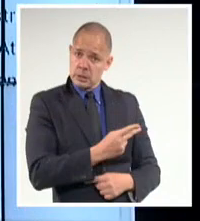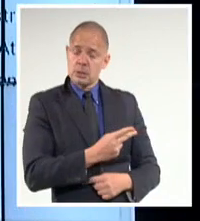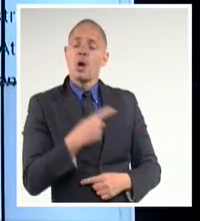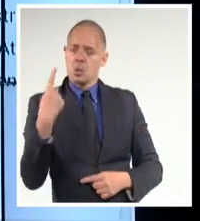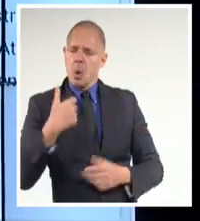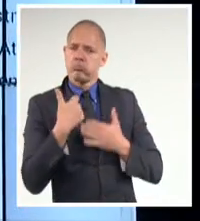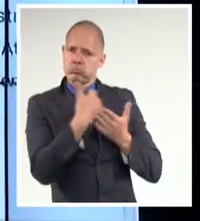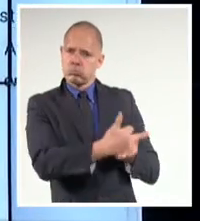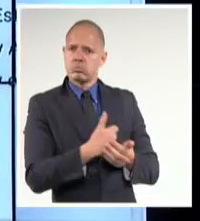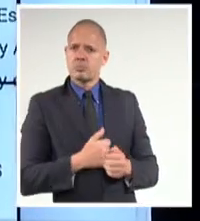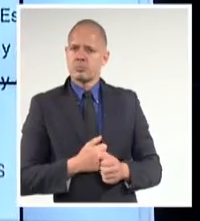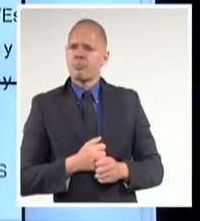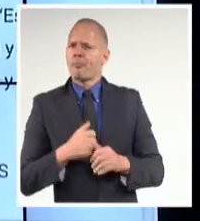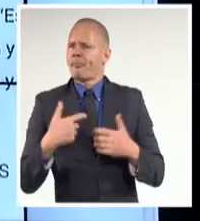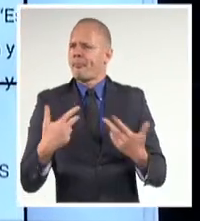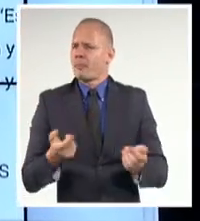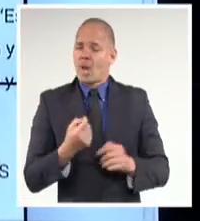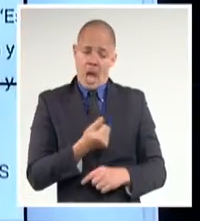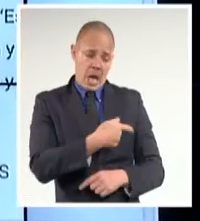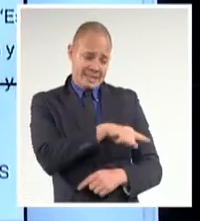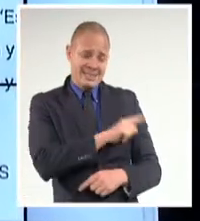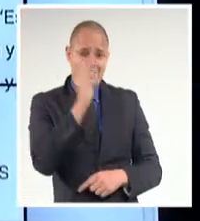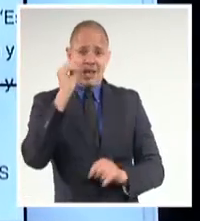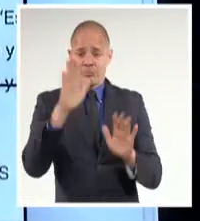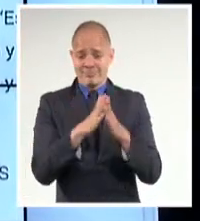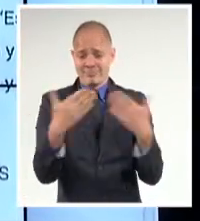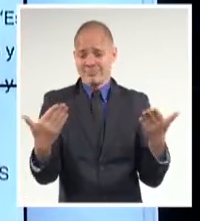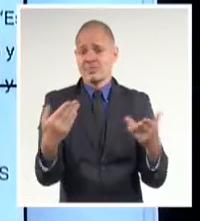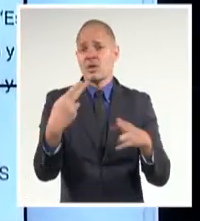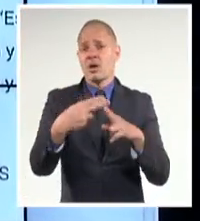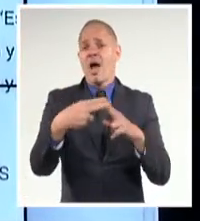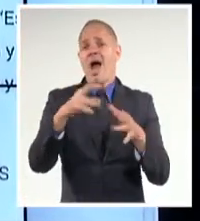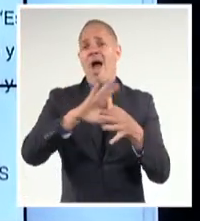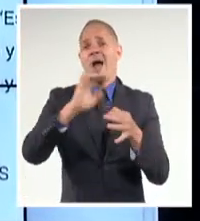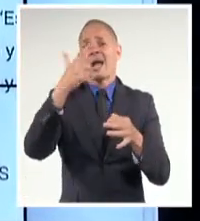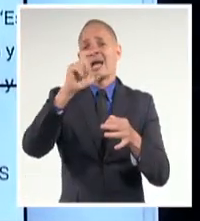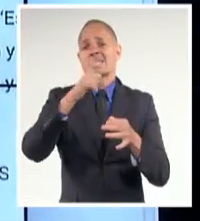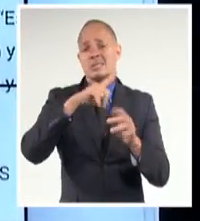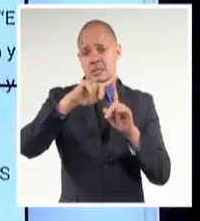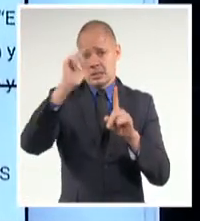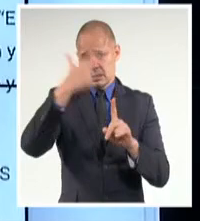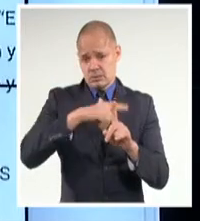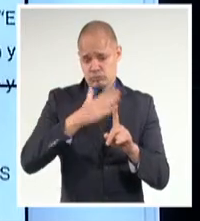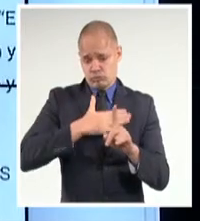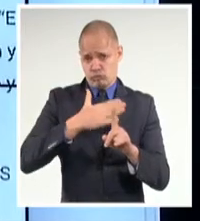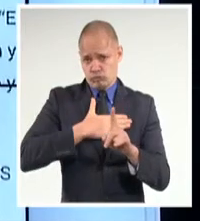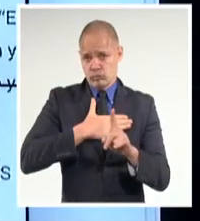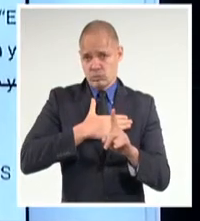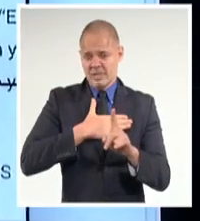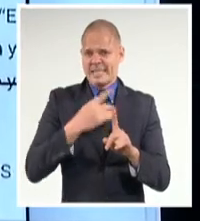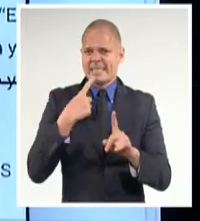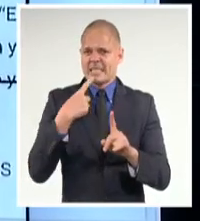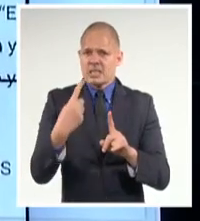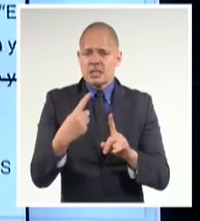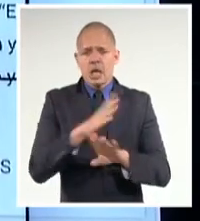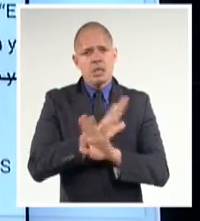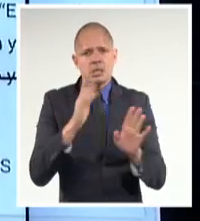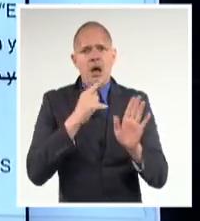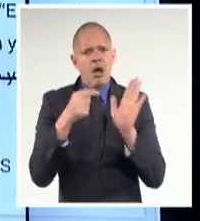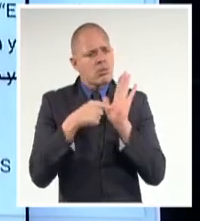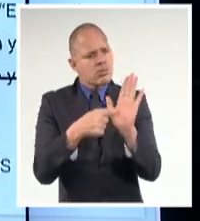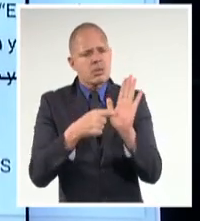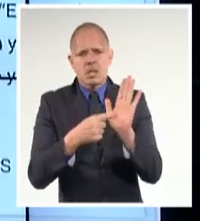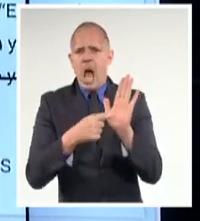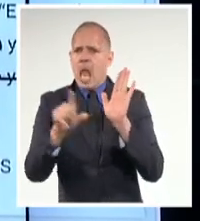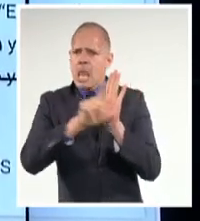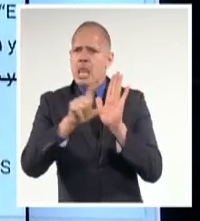se haya publicado en la Gaceta Oficial de la República la Estrategia Integral de Prevención y Atención a la Violencia de Género y la Violencia en